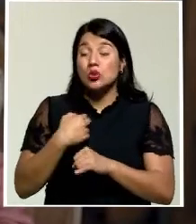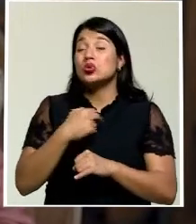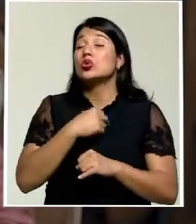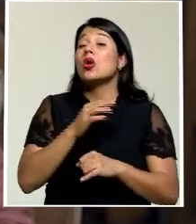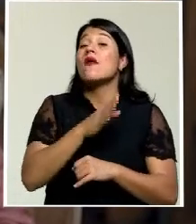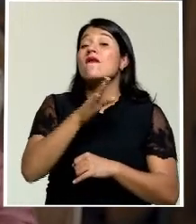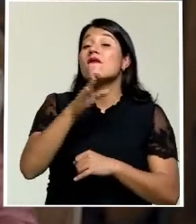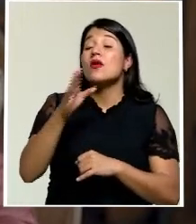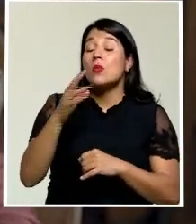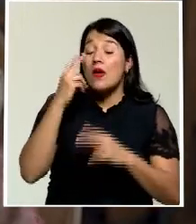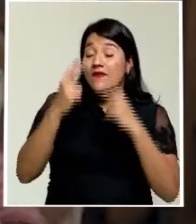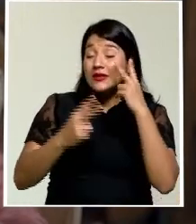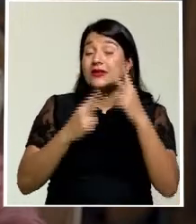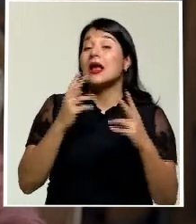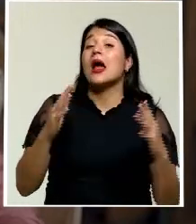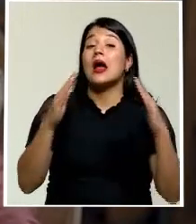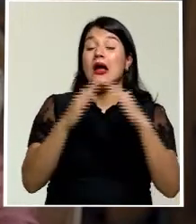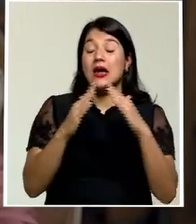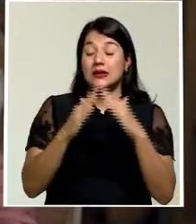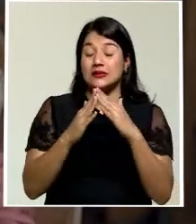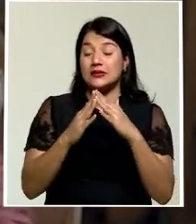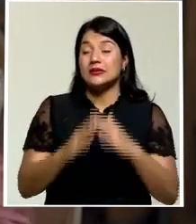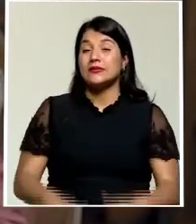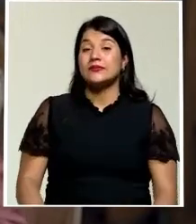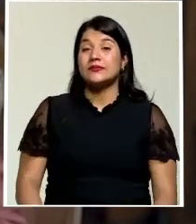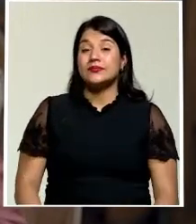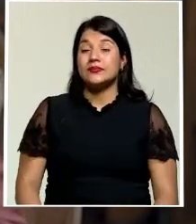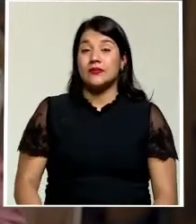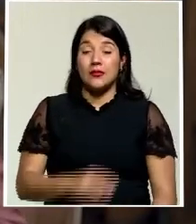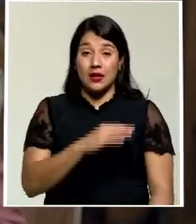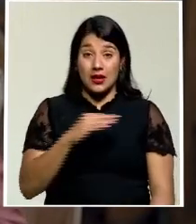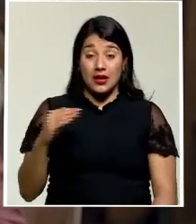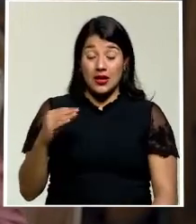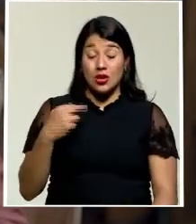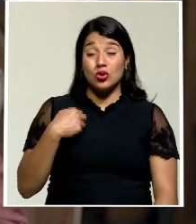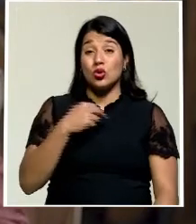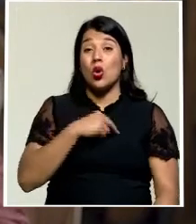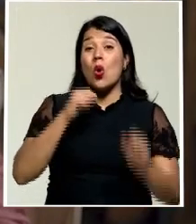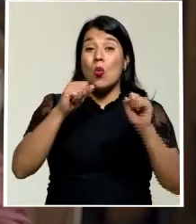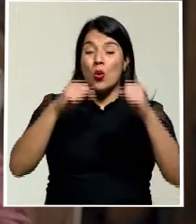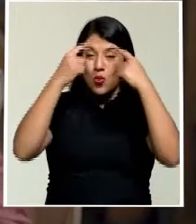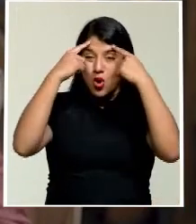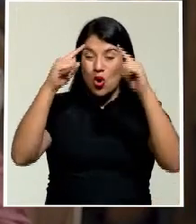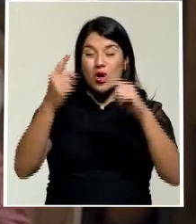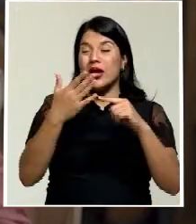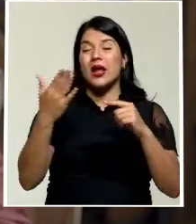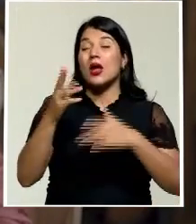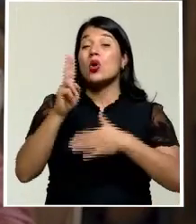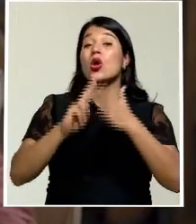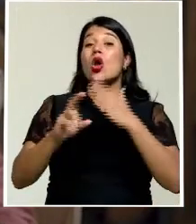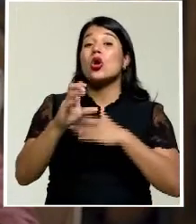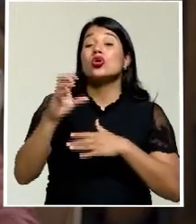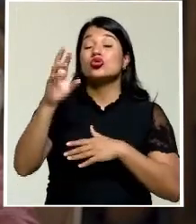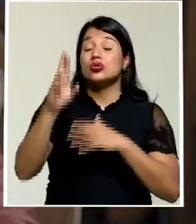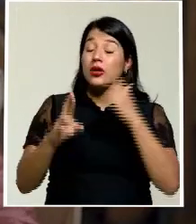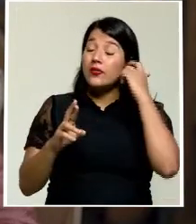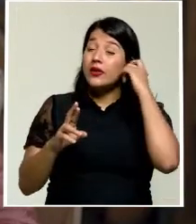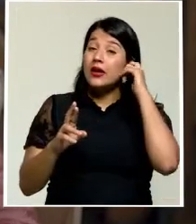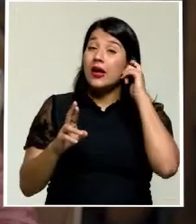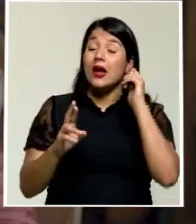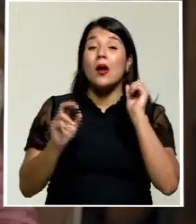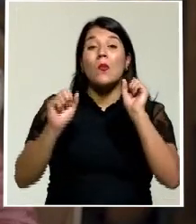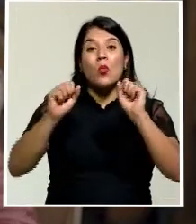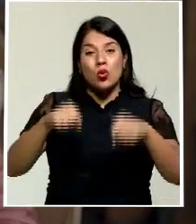casas, a pequeñas colecciones y logramos que la Universidad de Costa Rica nos inscribiera un